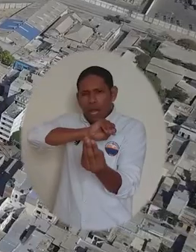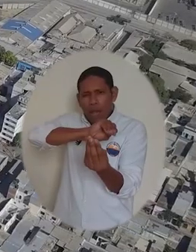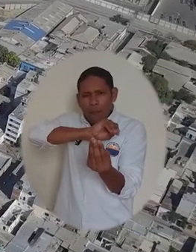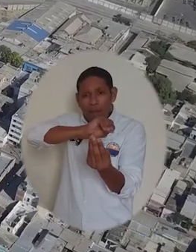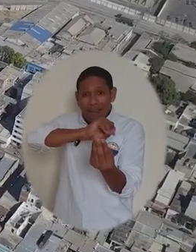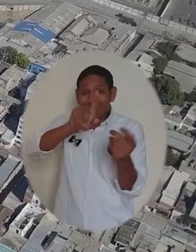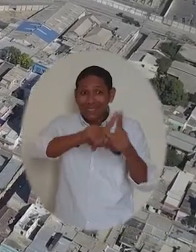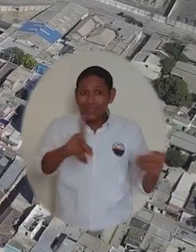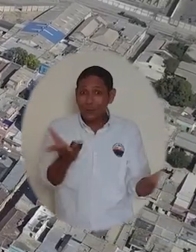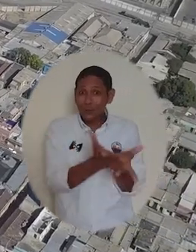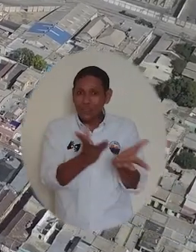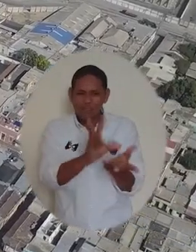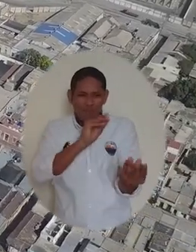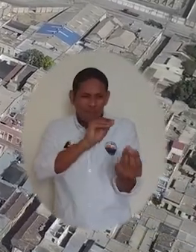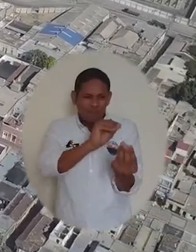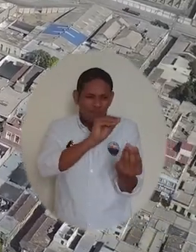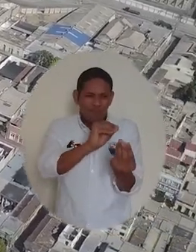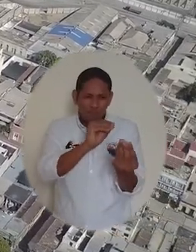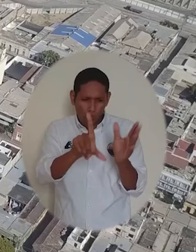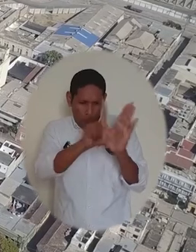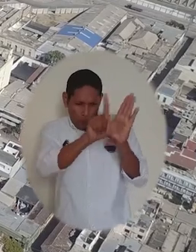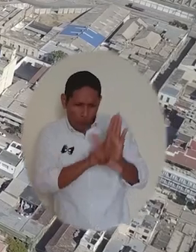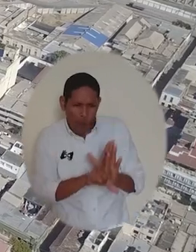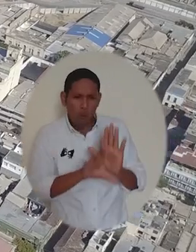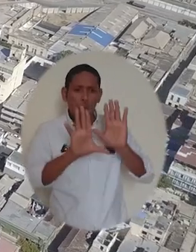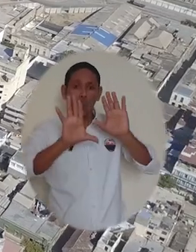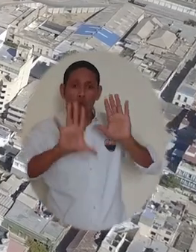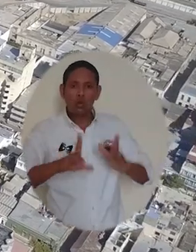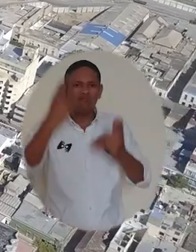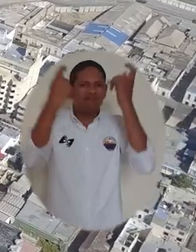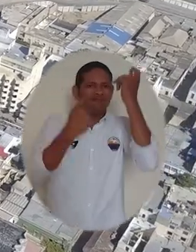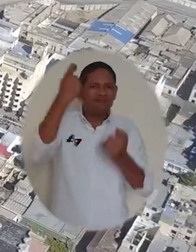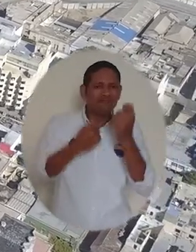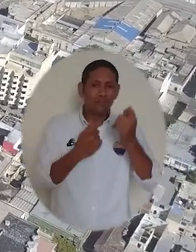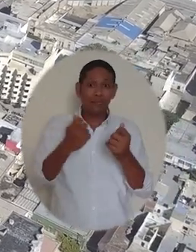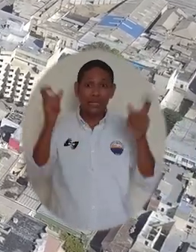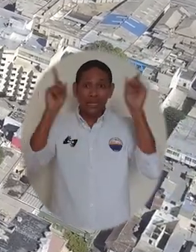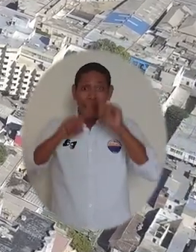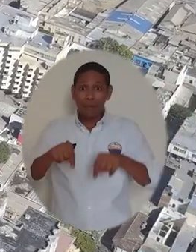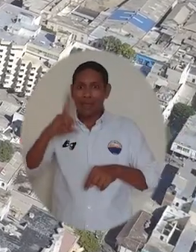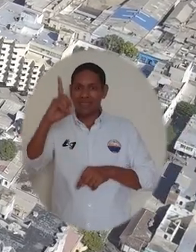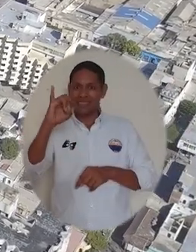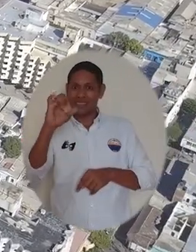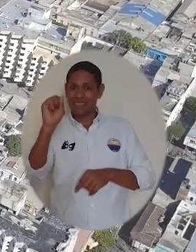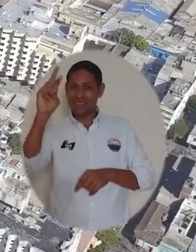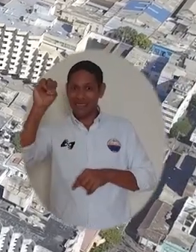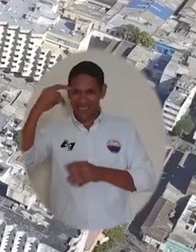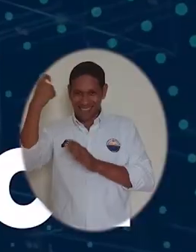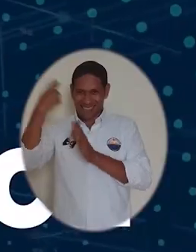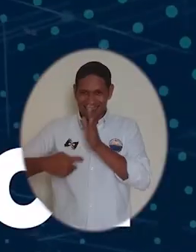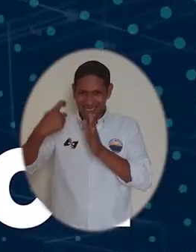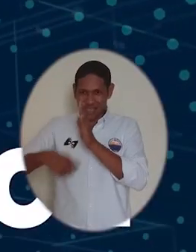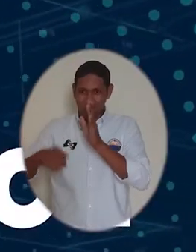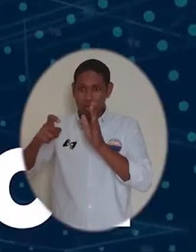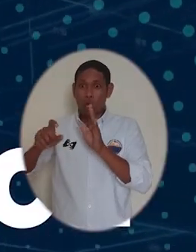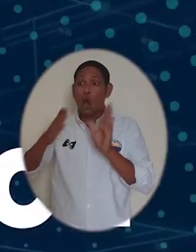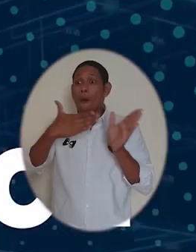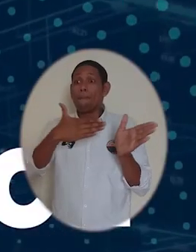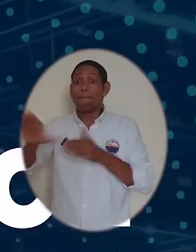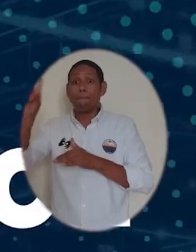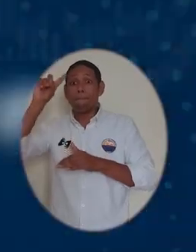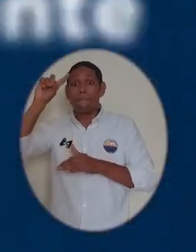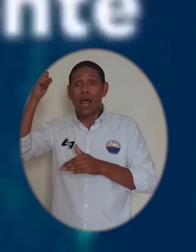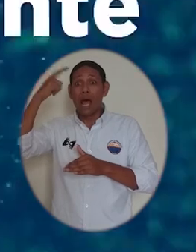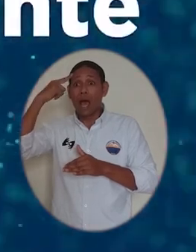capacitación que se les brinda a los estudiantes en el área tributaria y segundo, pues la DIAN también dentro de su programa de